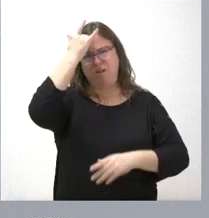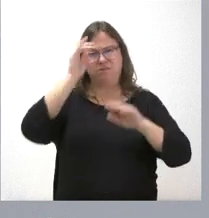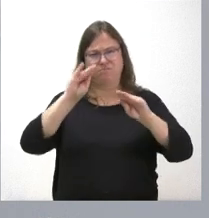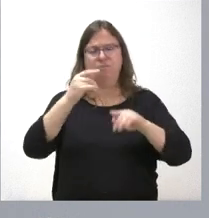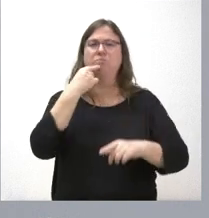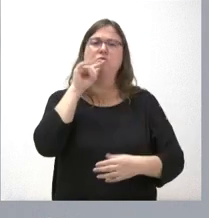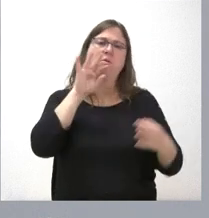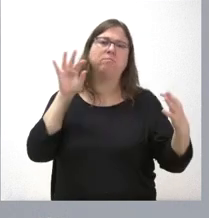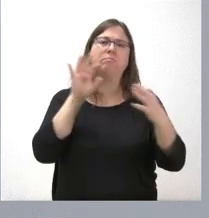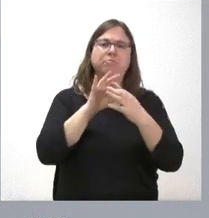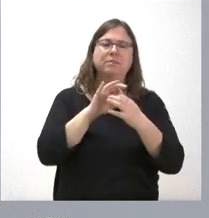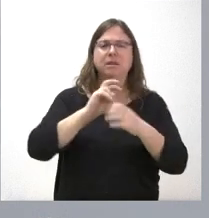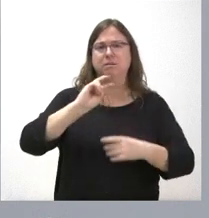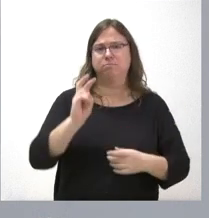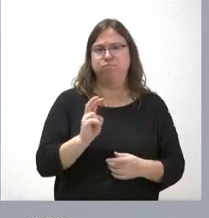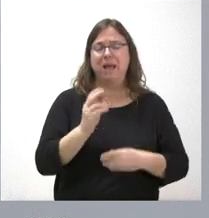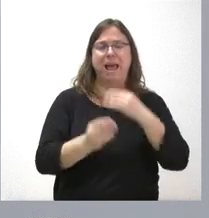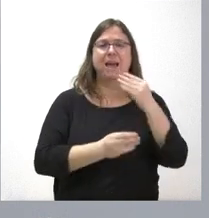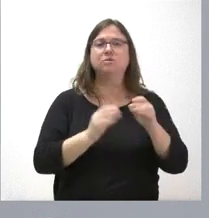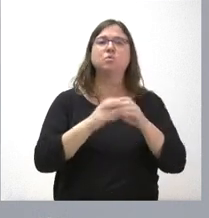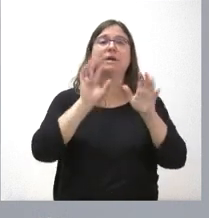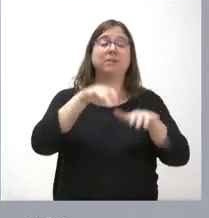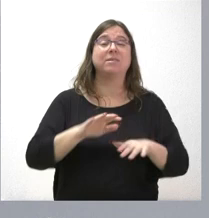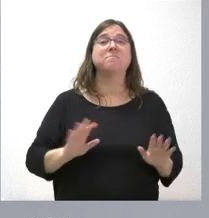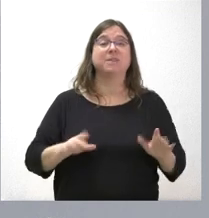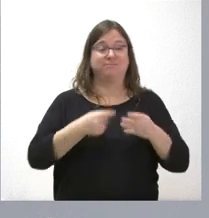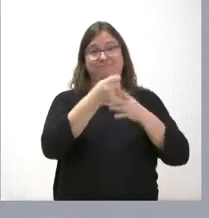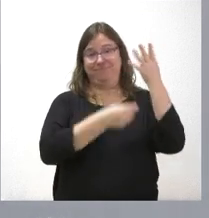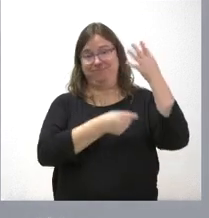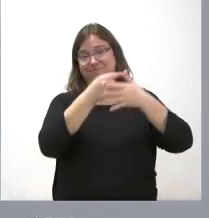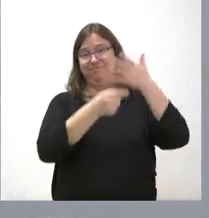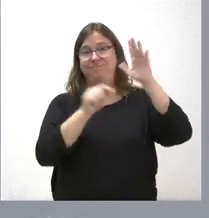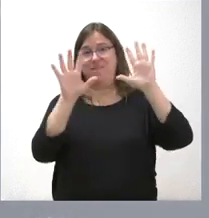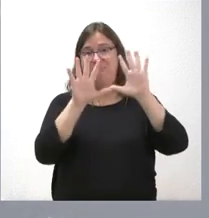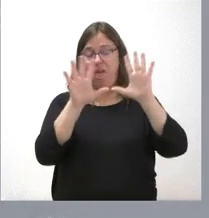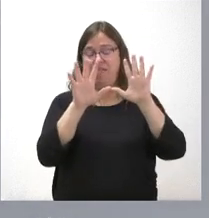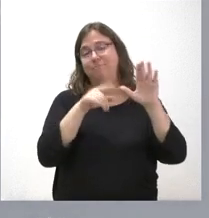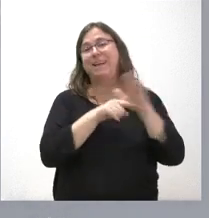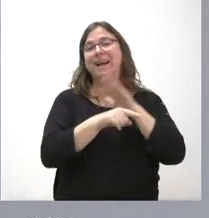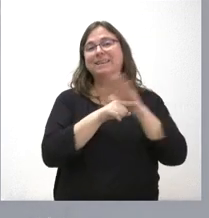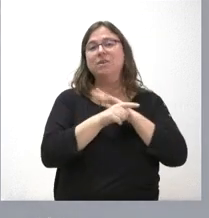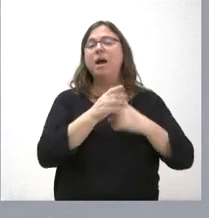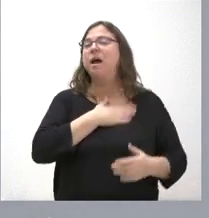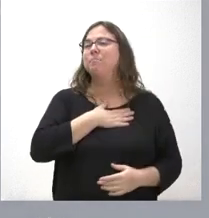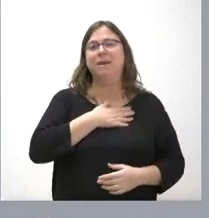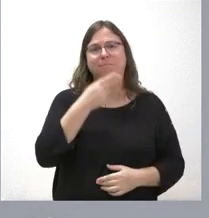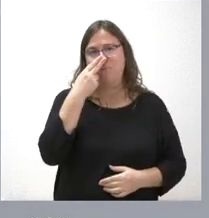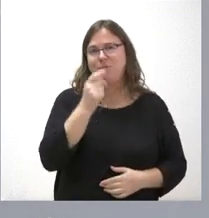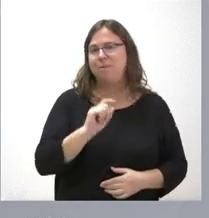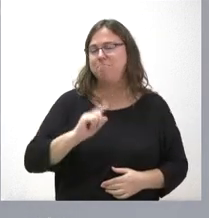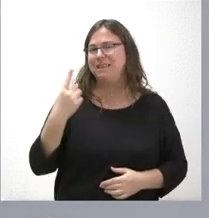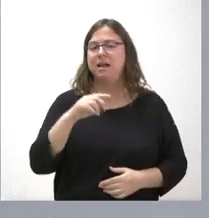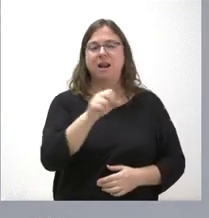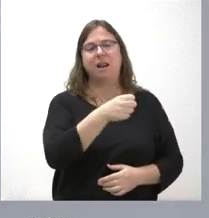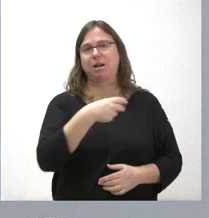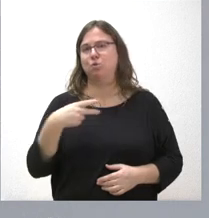lo que tiene que ver con las actividades que ha hecho la Junta de Castilla y León. Pero más allá de estas 10 actividades que podrían ser de gestión, nos importa mucho más el resultado. Un resultado